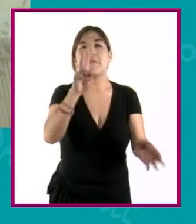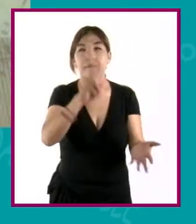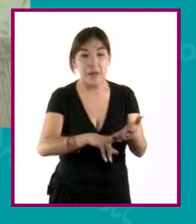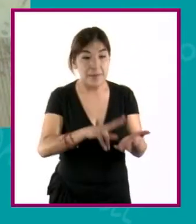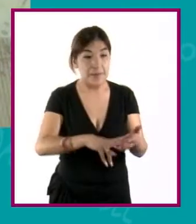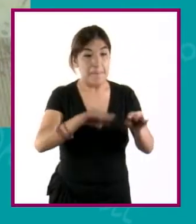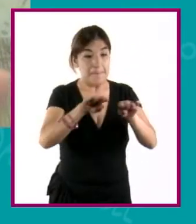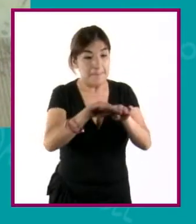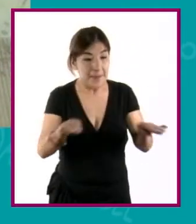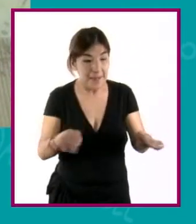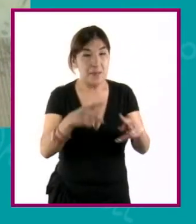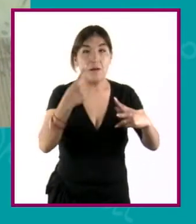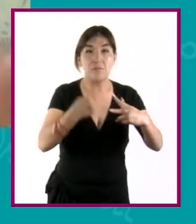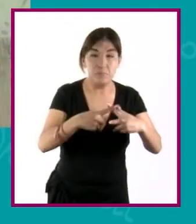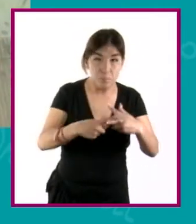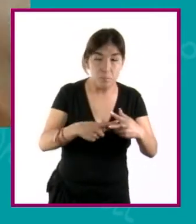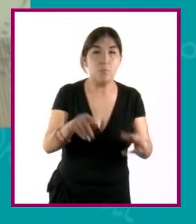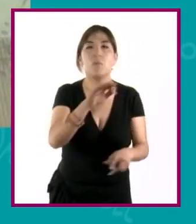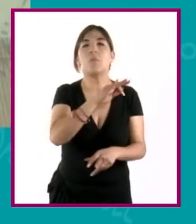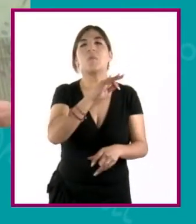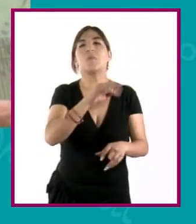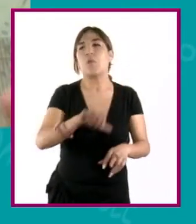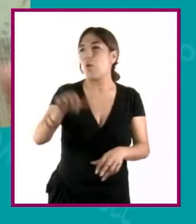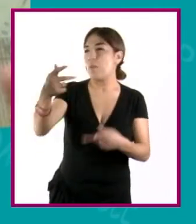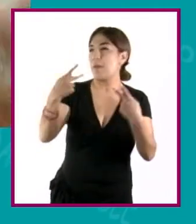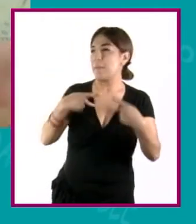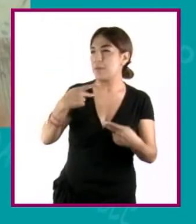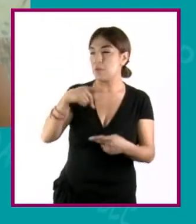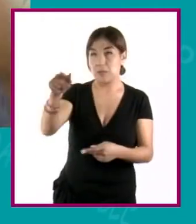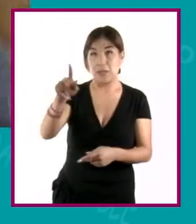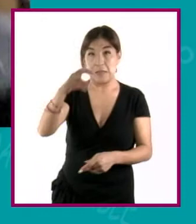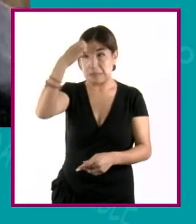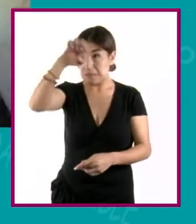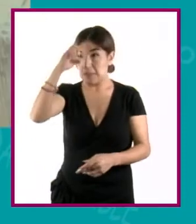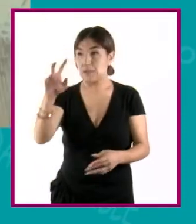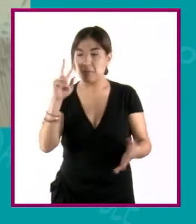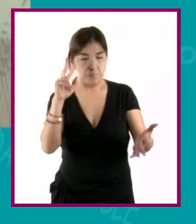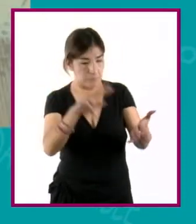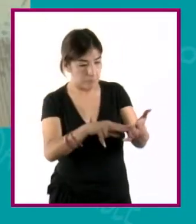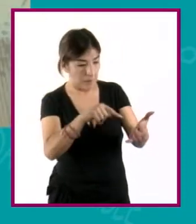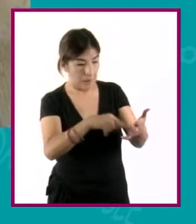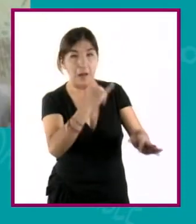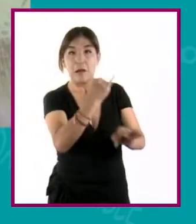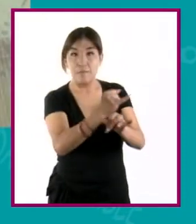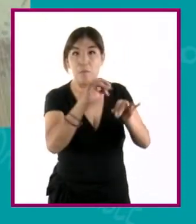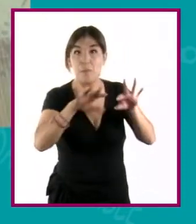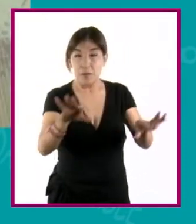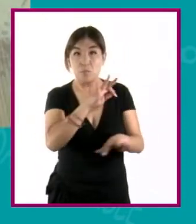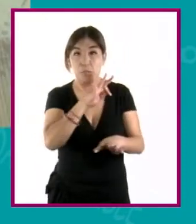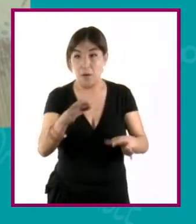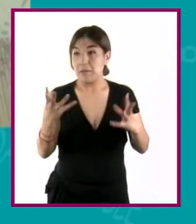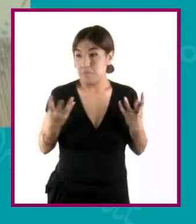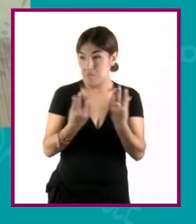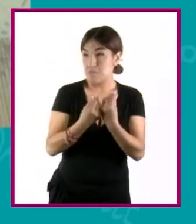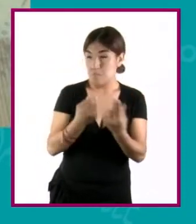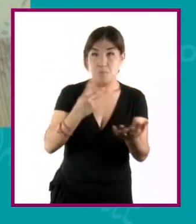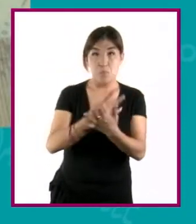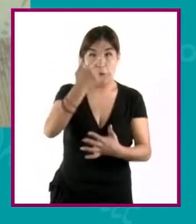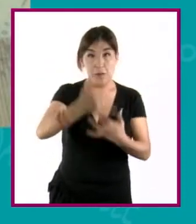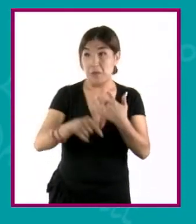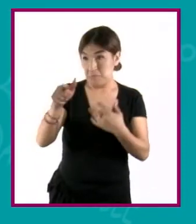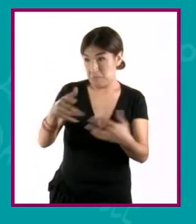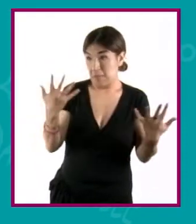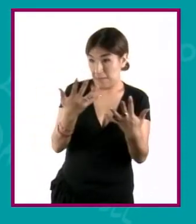medible y que pueda ser reconocida por alguien más para poder reconocerse en ese proyecto o incluso como para poder construir.